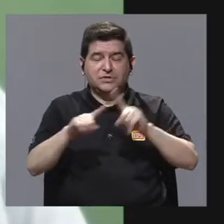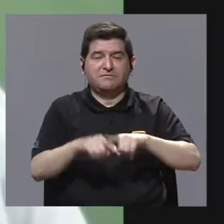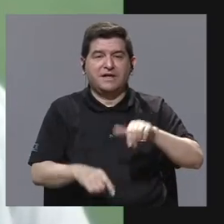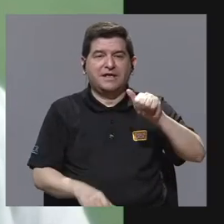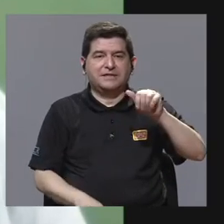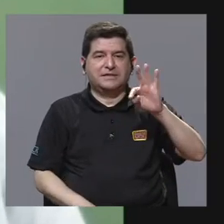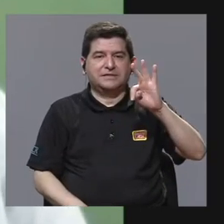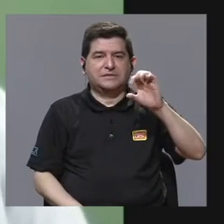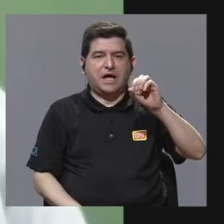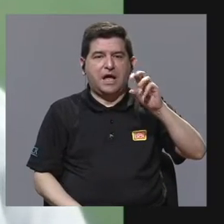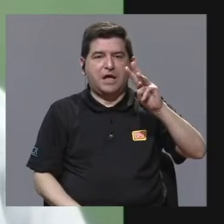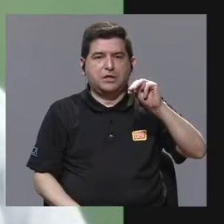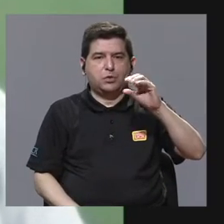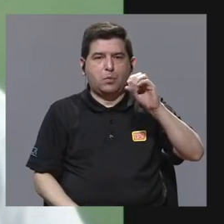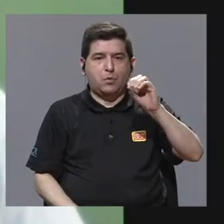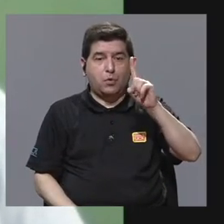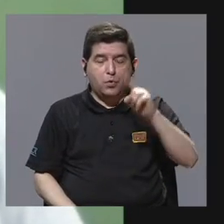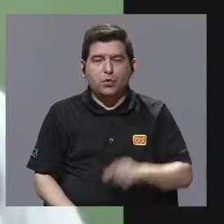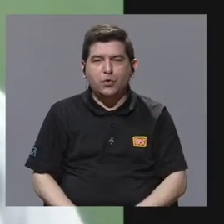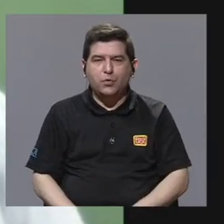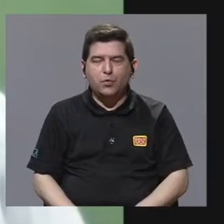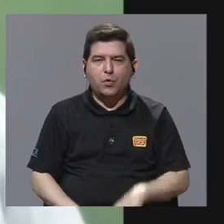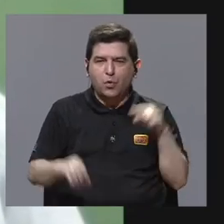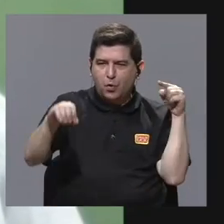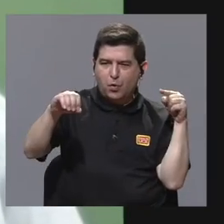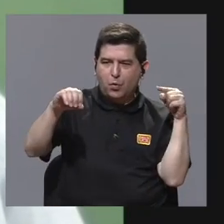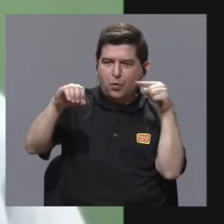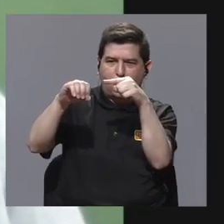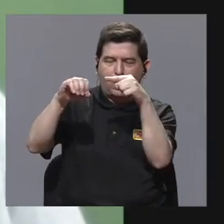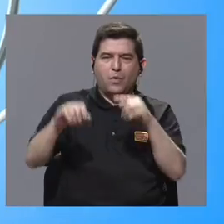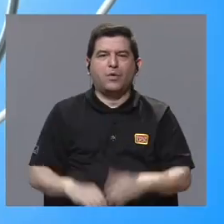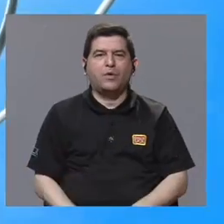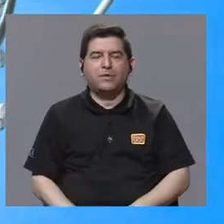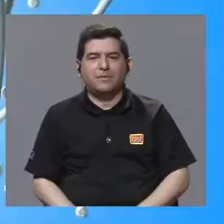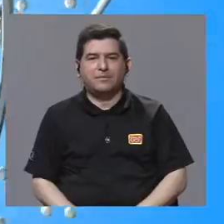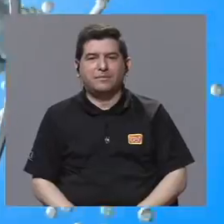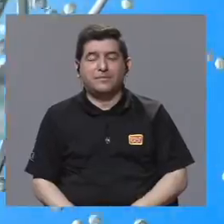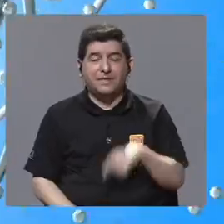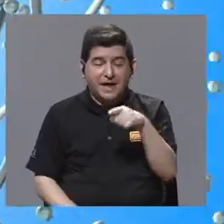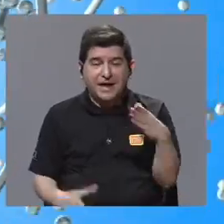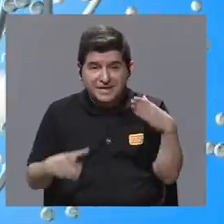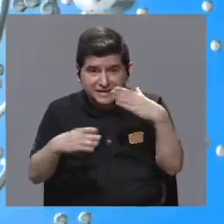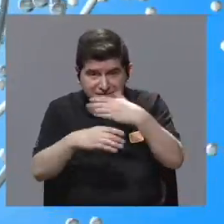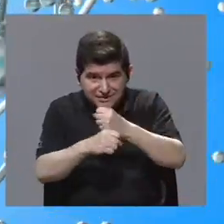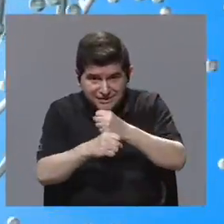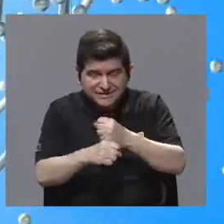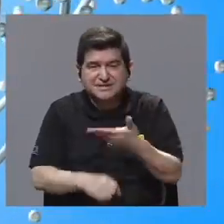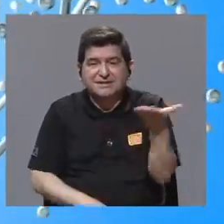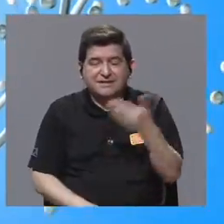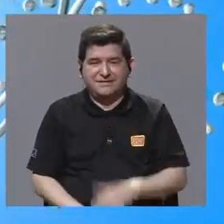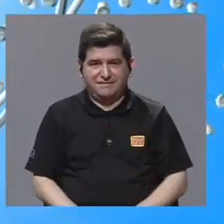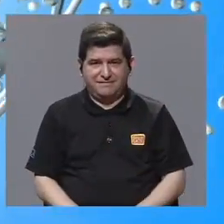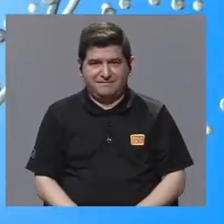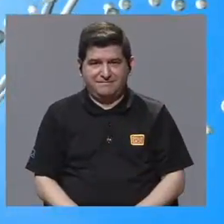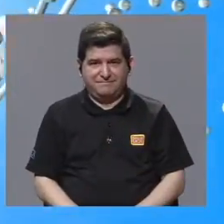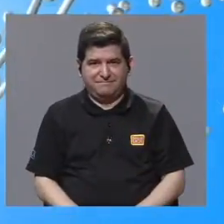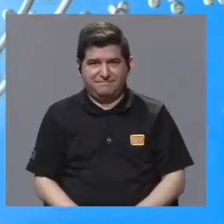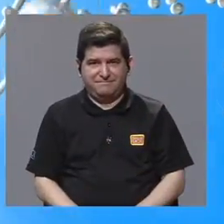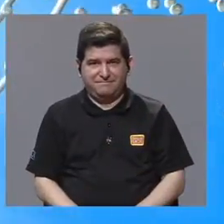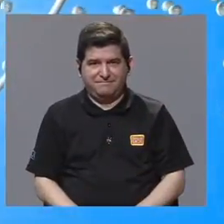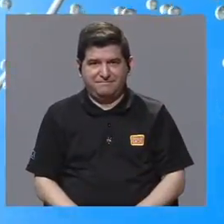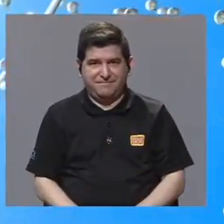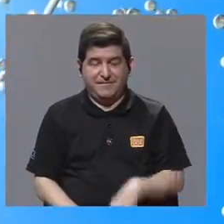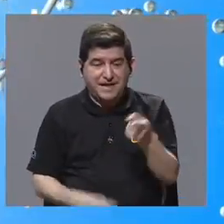a un blanco. Ese blanco, lo que va a suceder con esa colisión es que se va a generar en